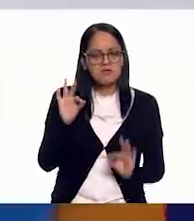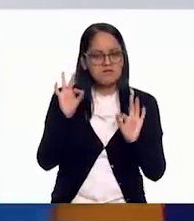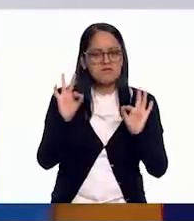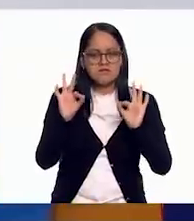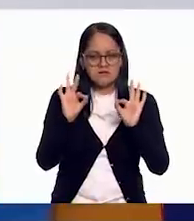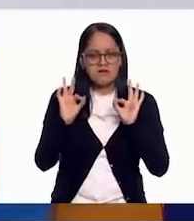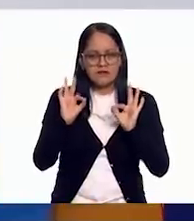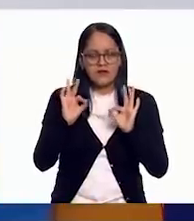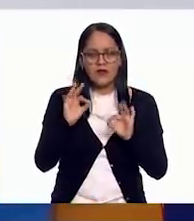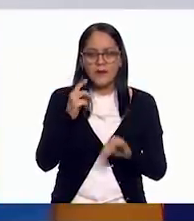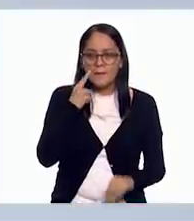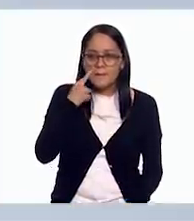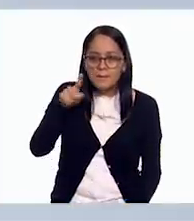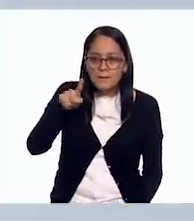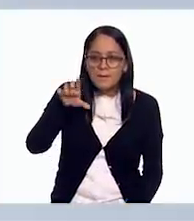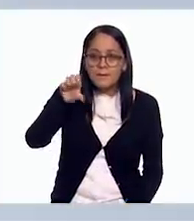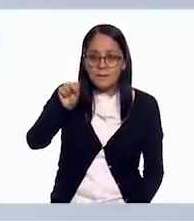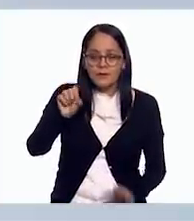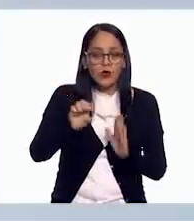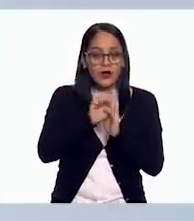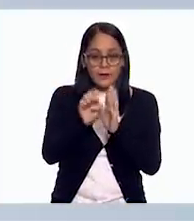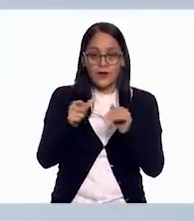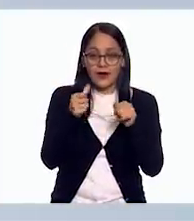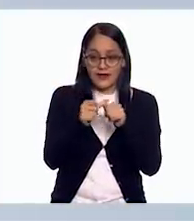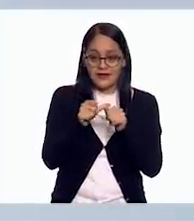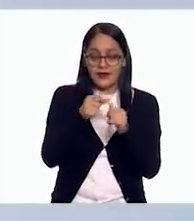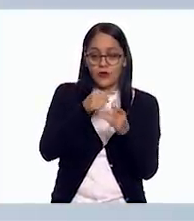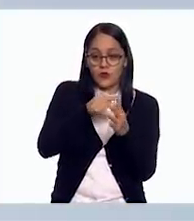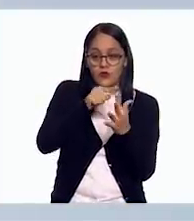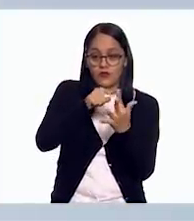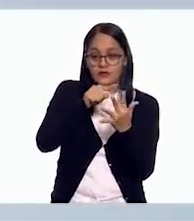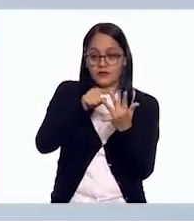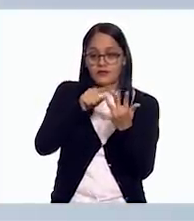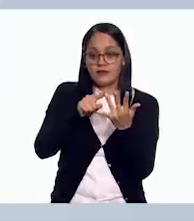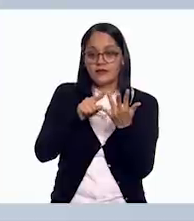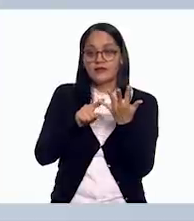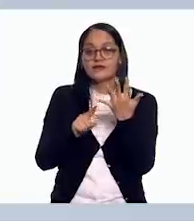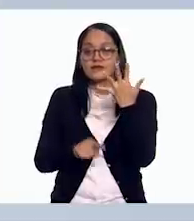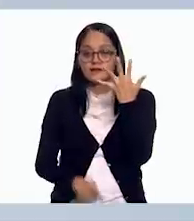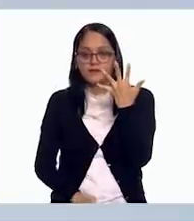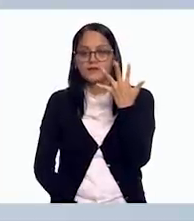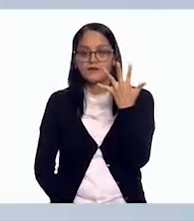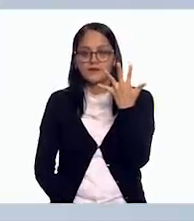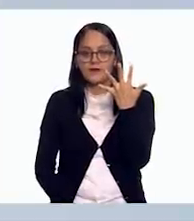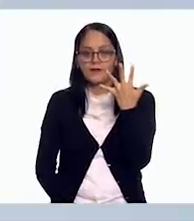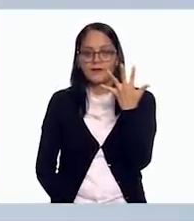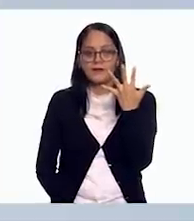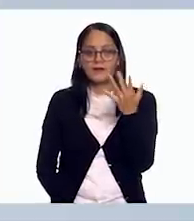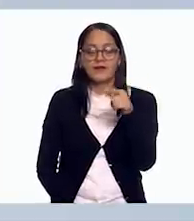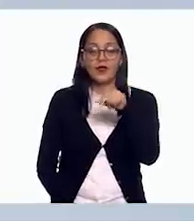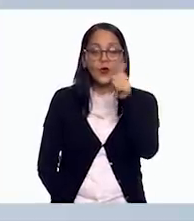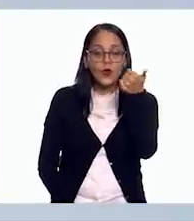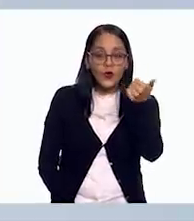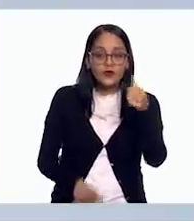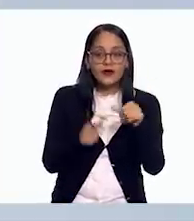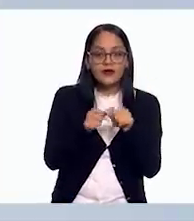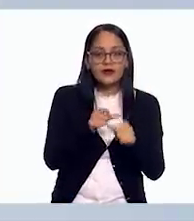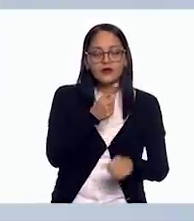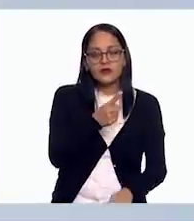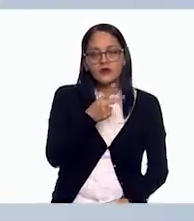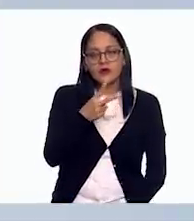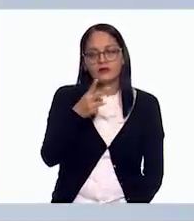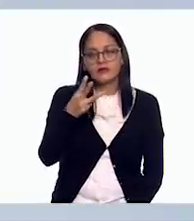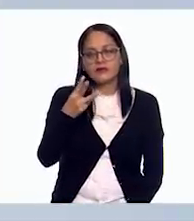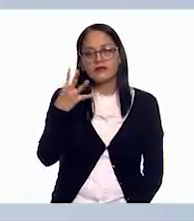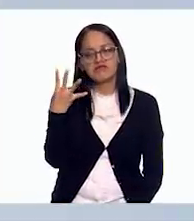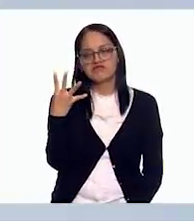apreciación. Si contamos las letras, una, dos, tres, cuatro, cinco. Y en cambio esta tiene una,